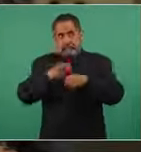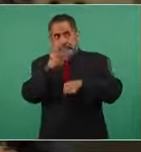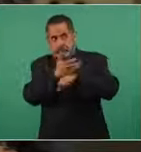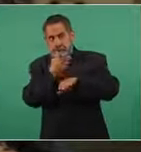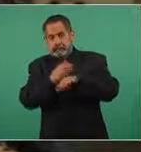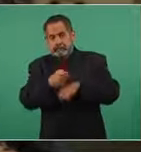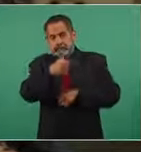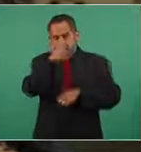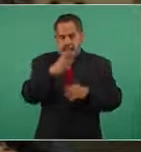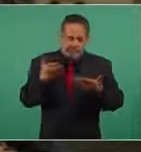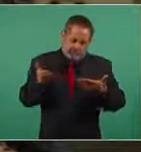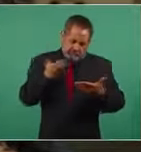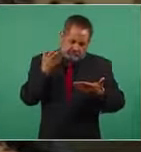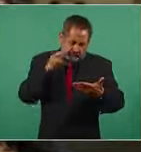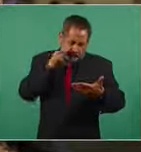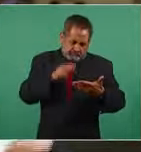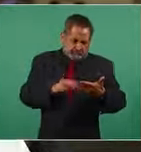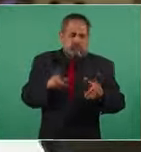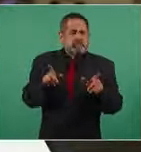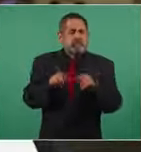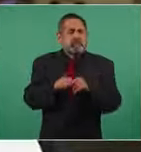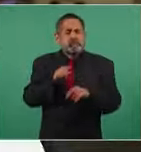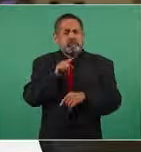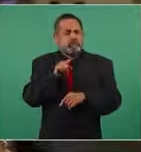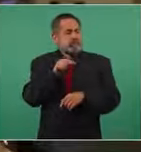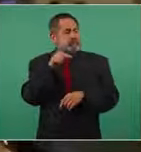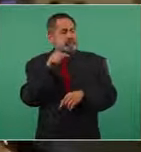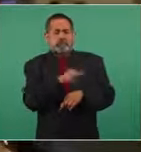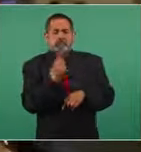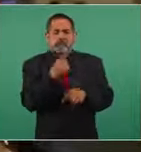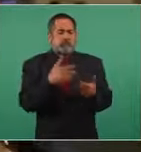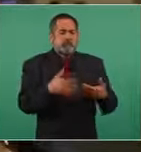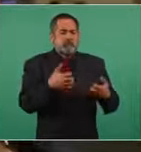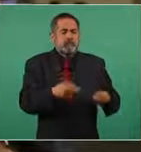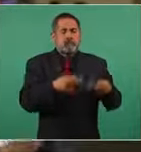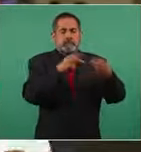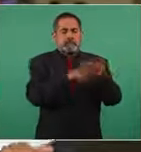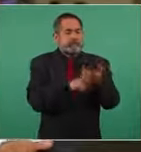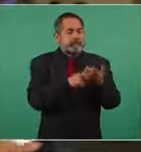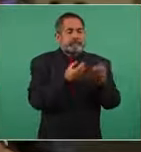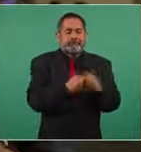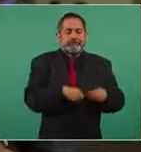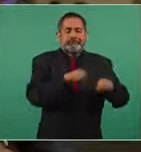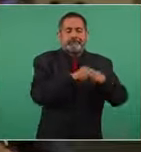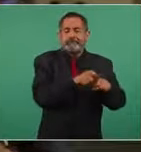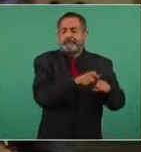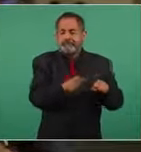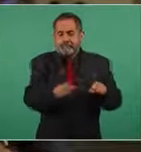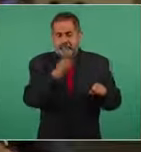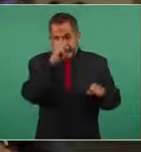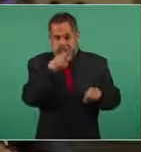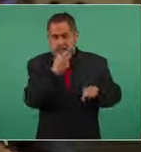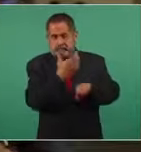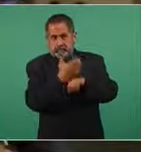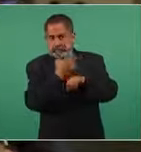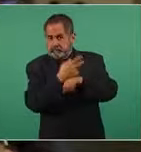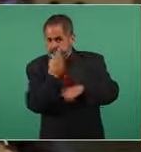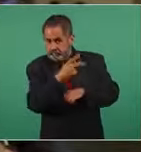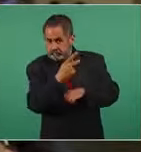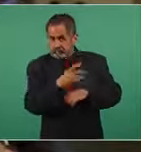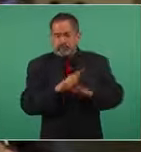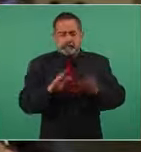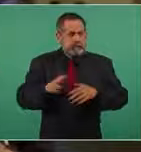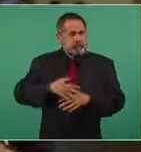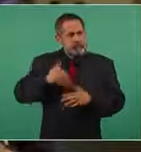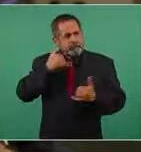ese juicio solamente era referente a esa empresa del seguro de la empresa pero americana. Estuve